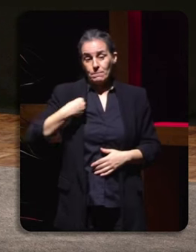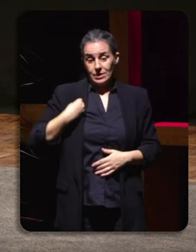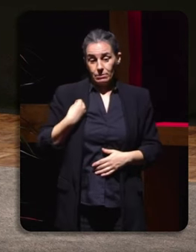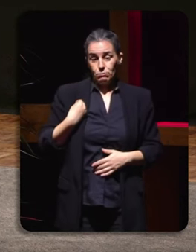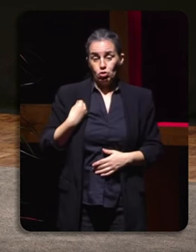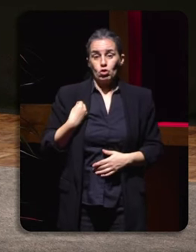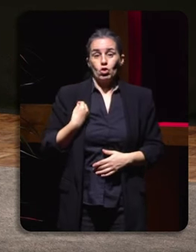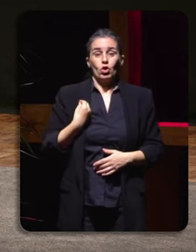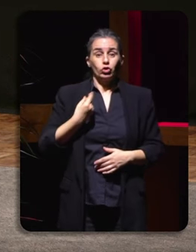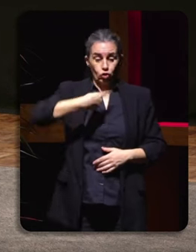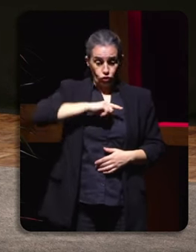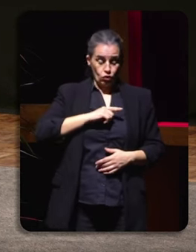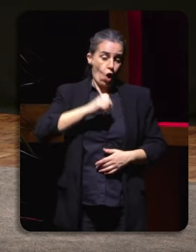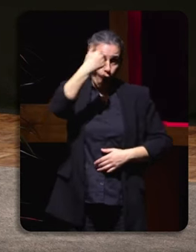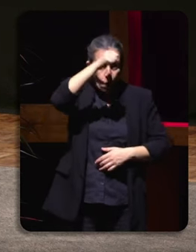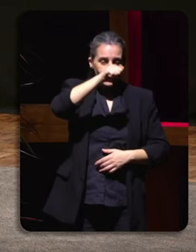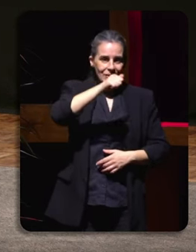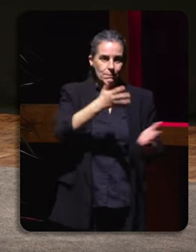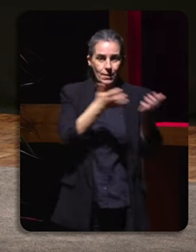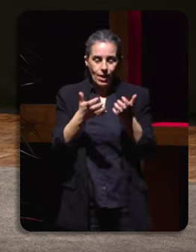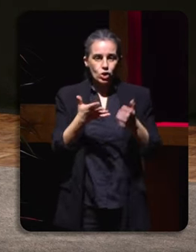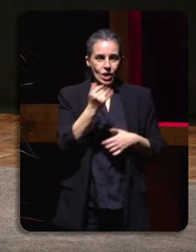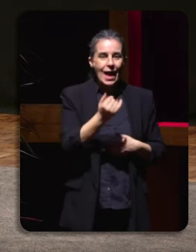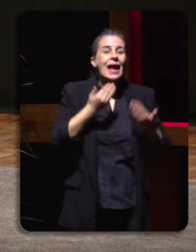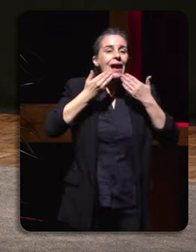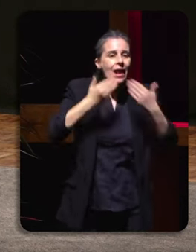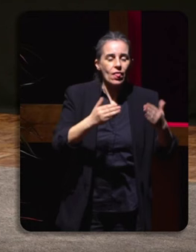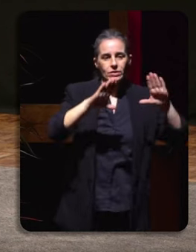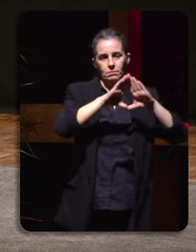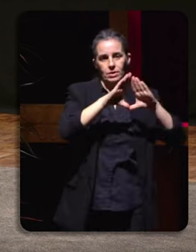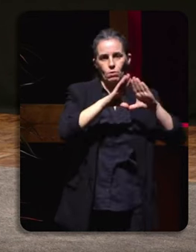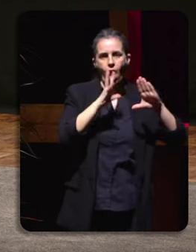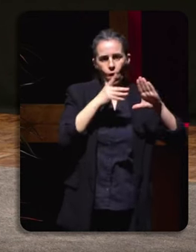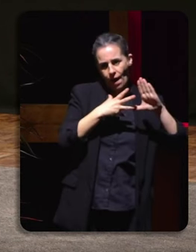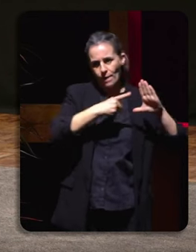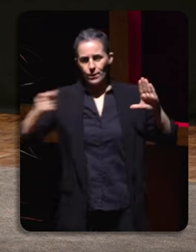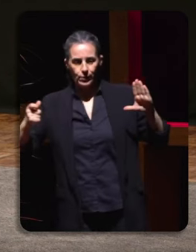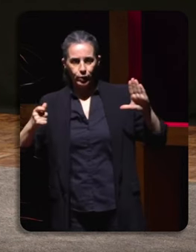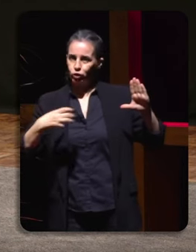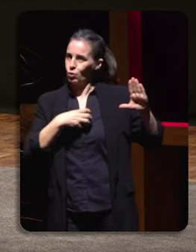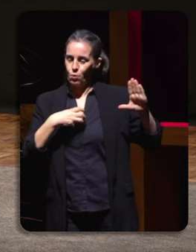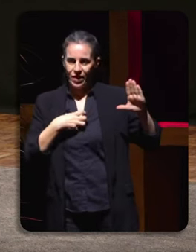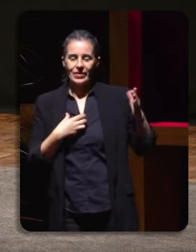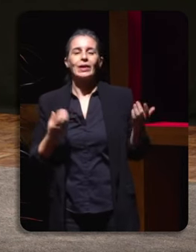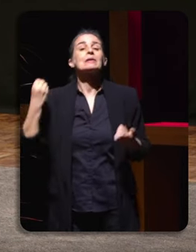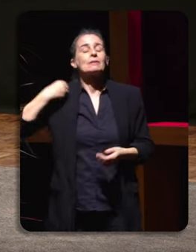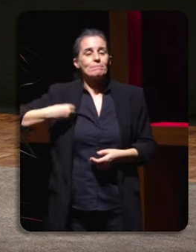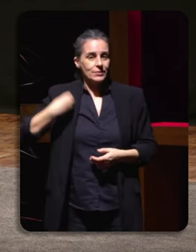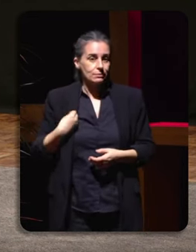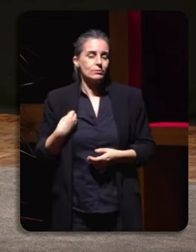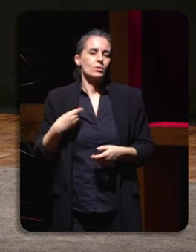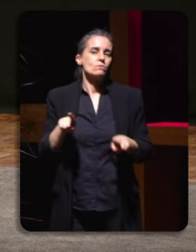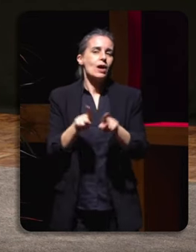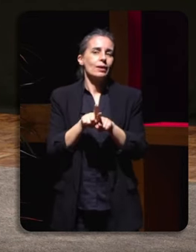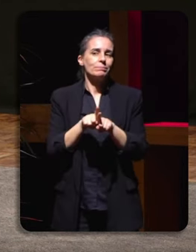gracias ao feminismo abrir as portas asuntos dos que agora ata o de agora estaban